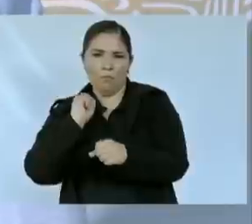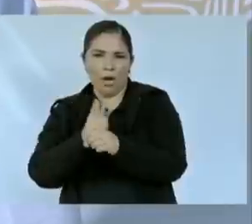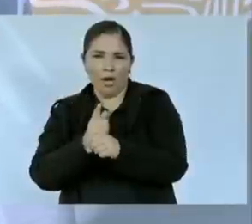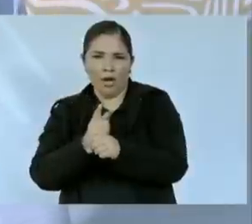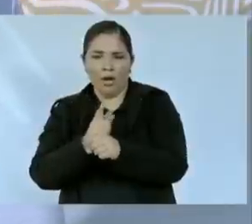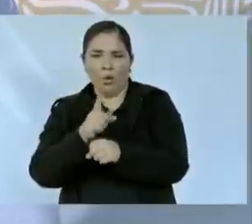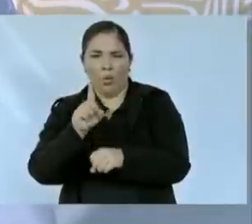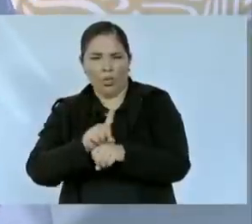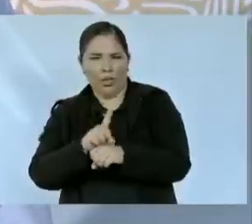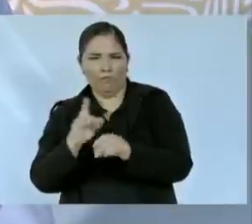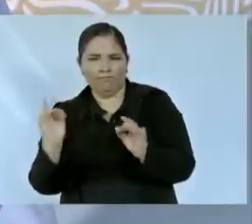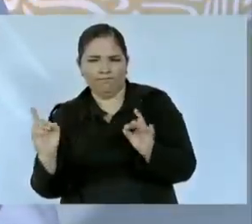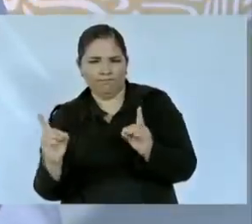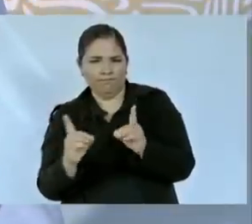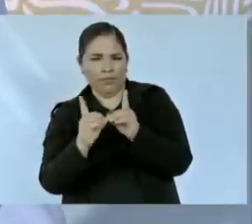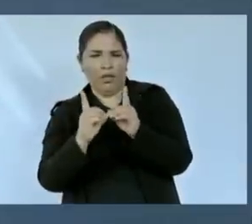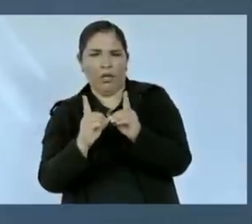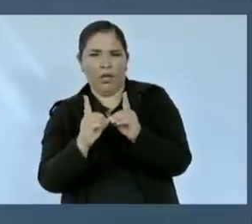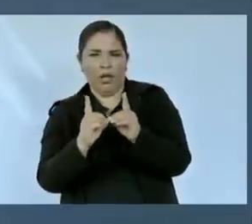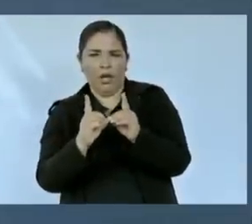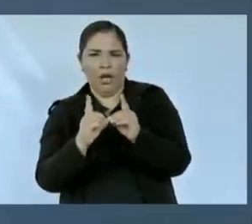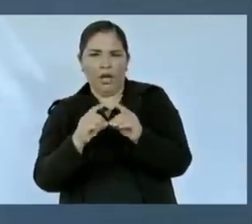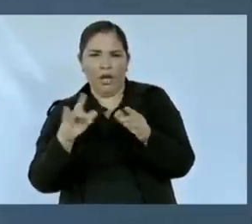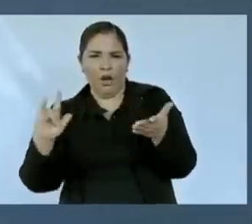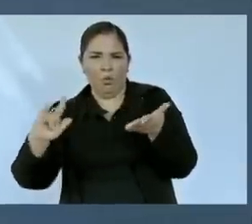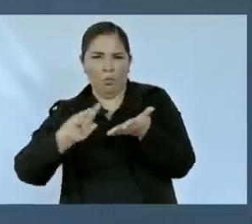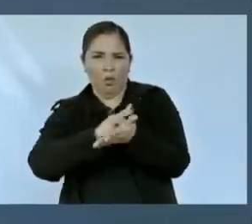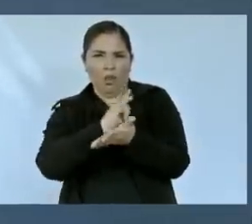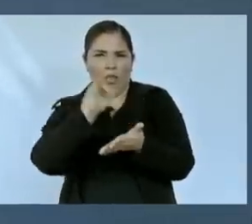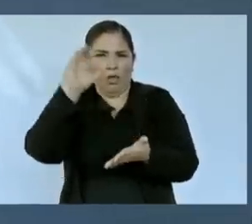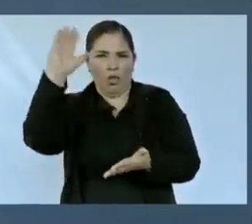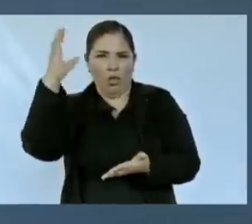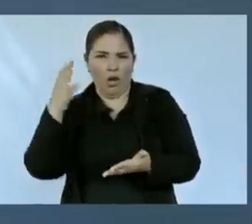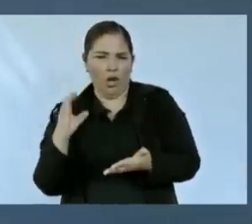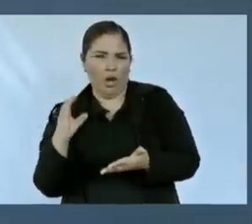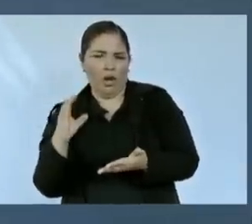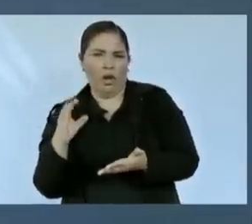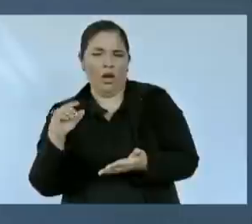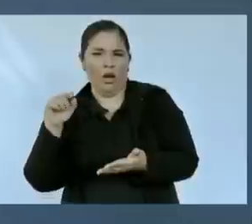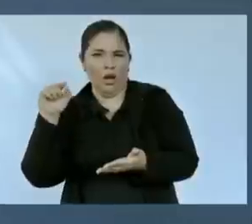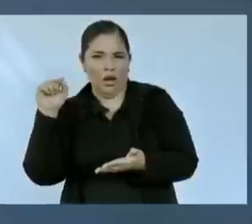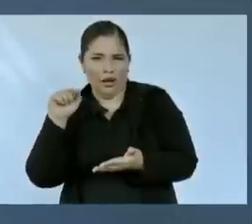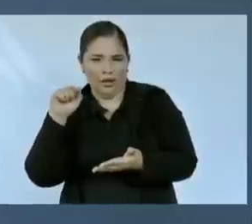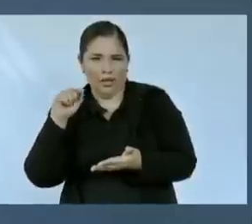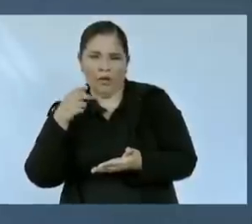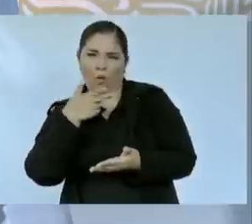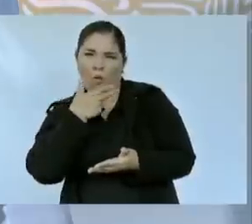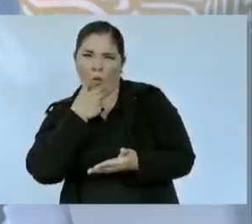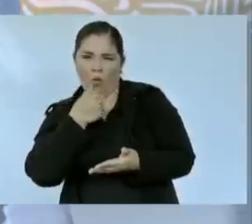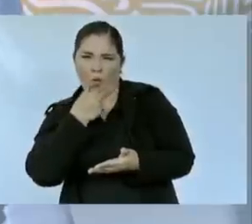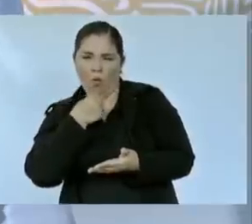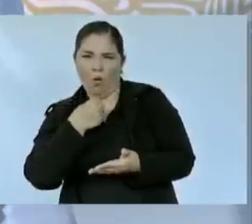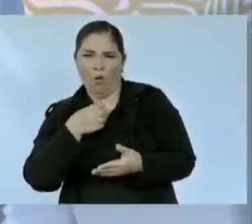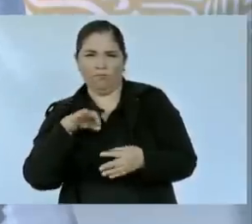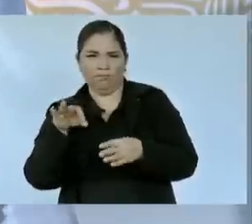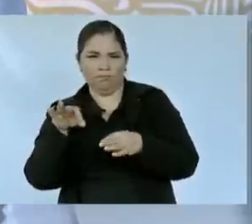de Culiacán a uno de los empresarios